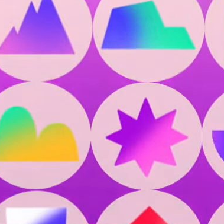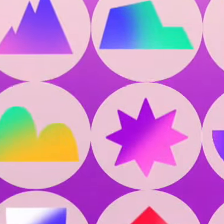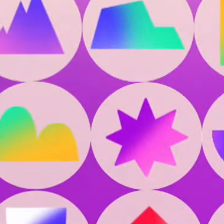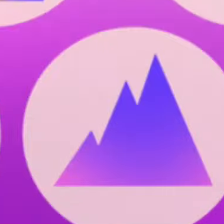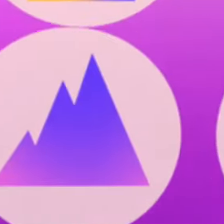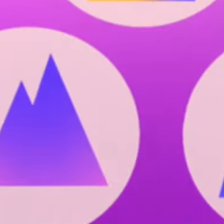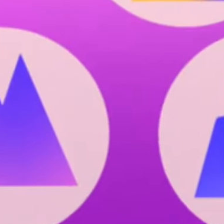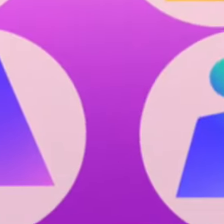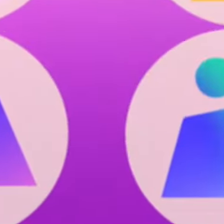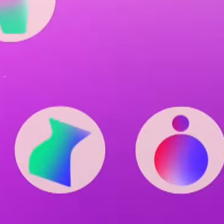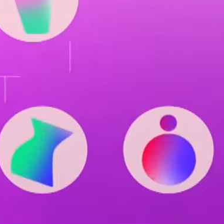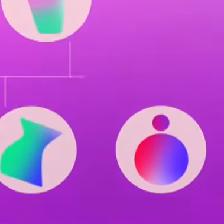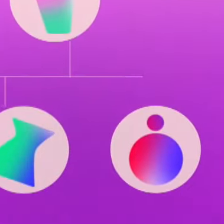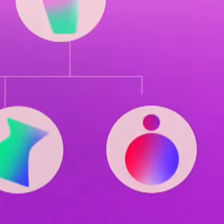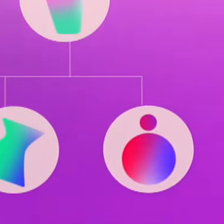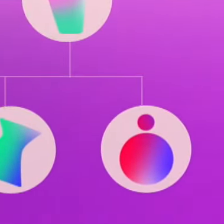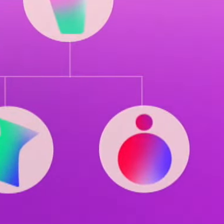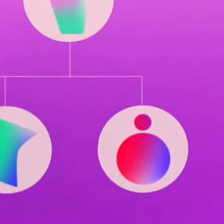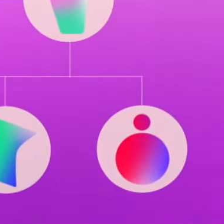I'm sorry.